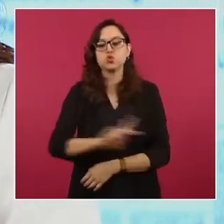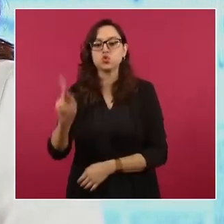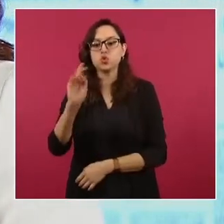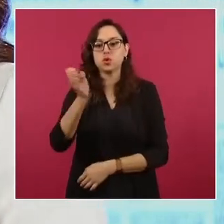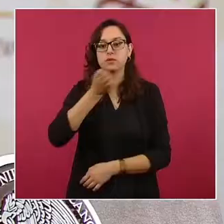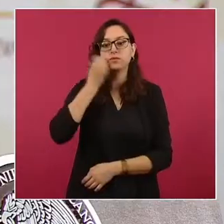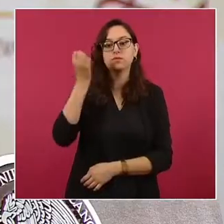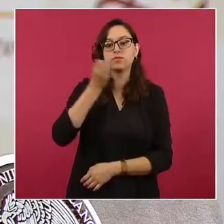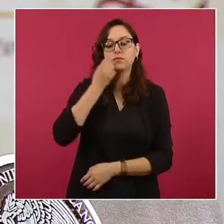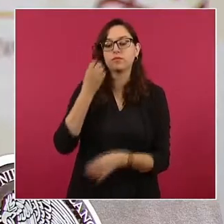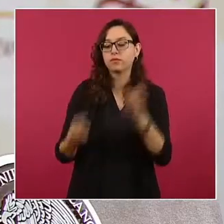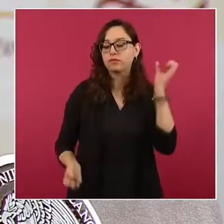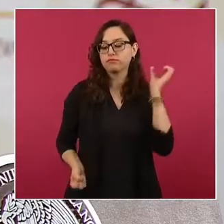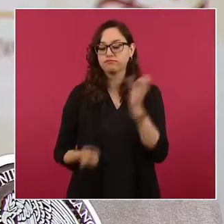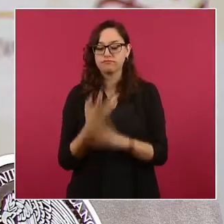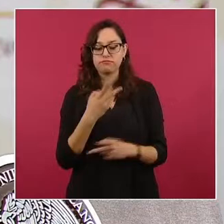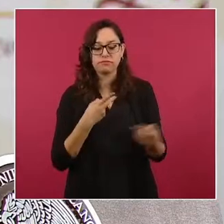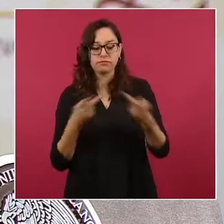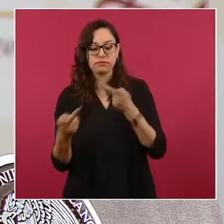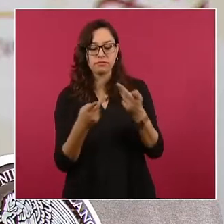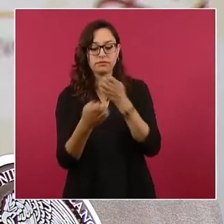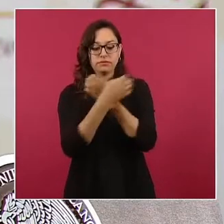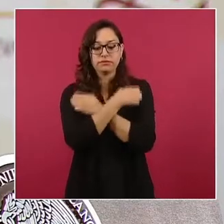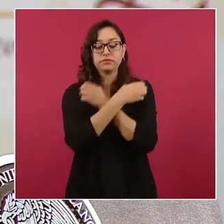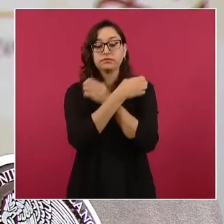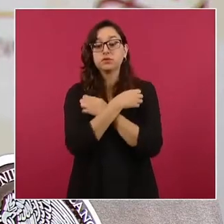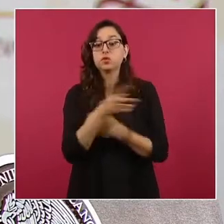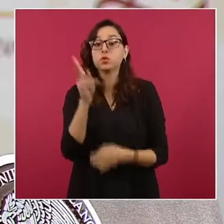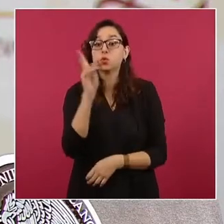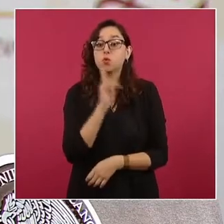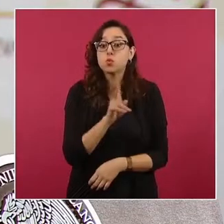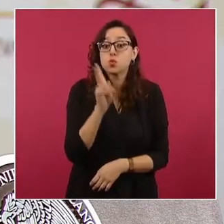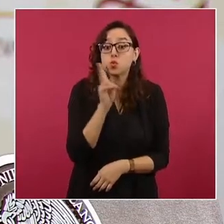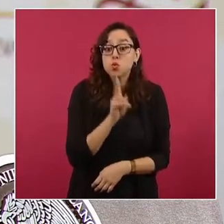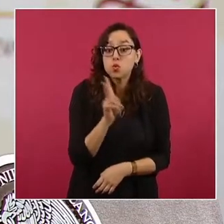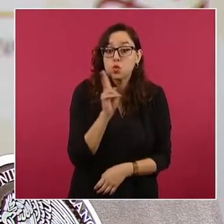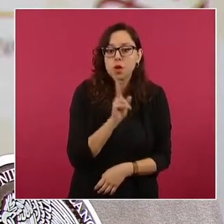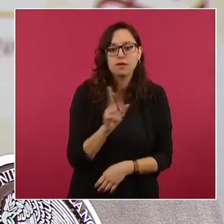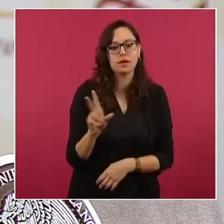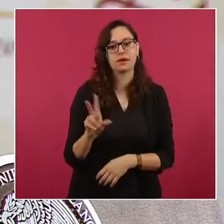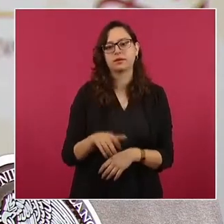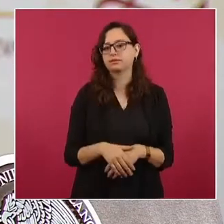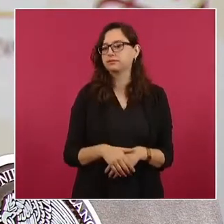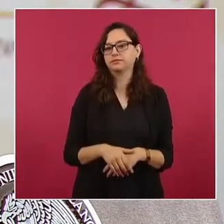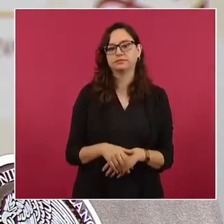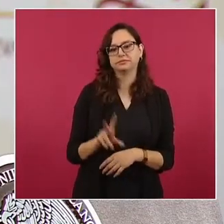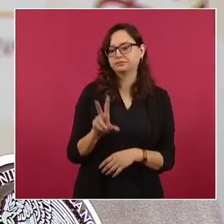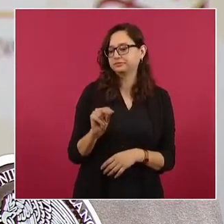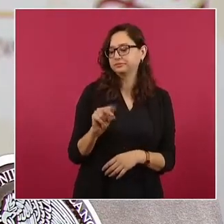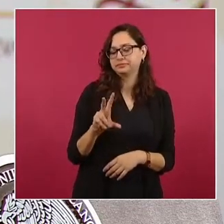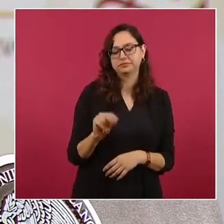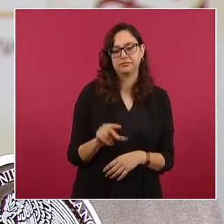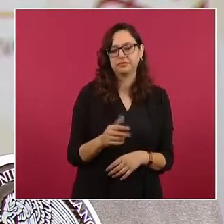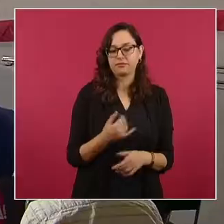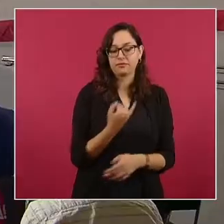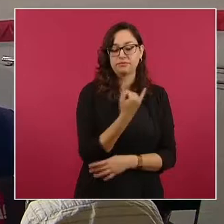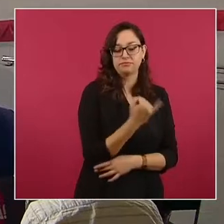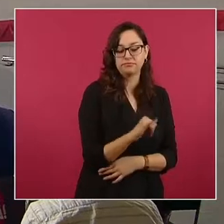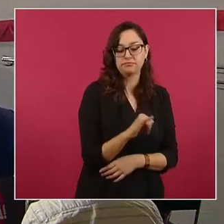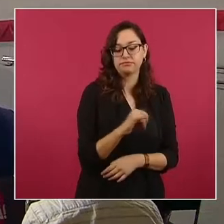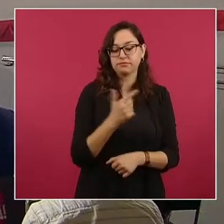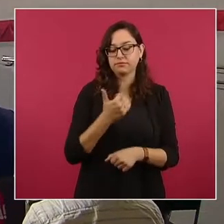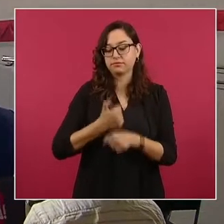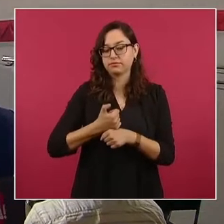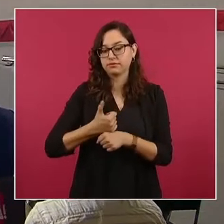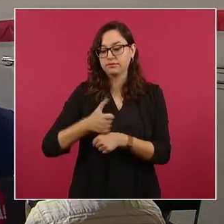que el nuevo plan educativo ya no será un programa piloto, que se implementaría en los primeros grados de preescolar, primaria y